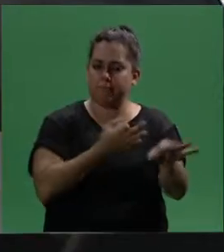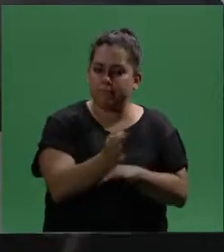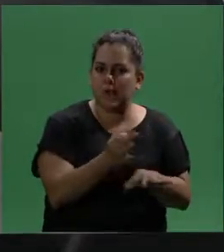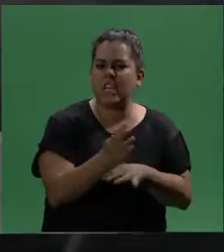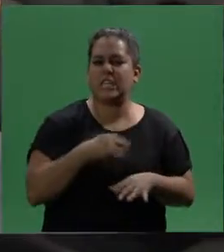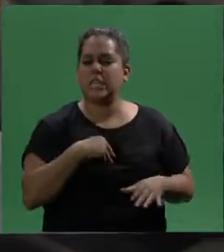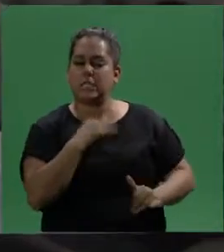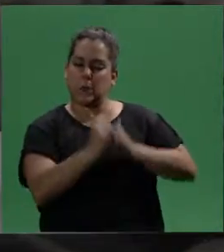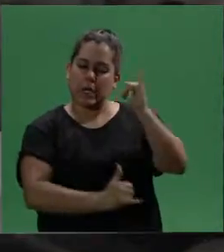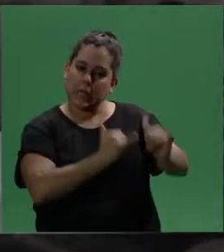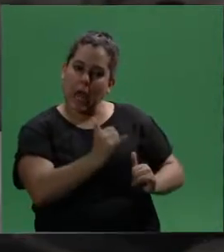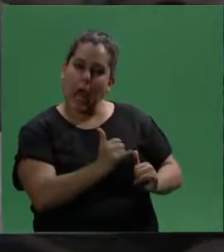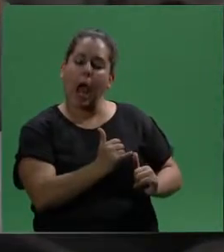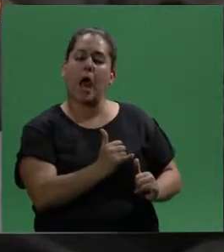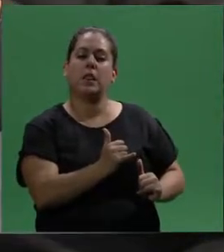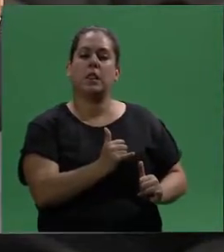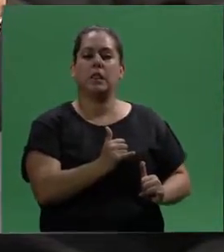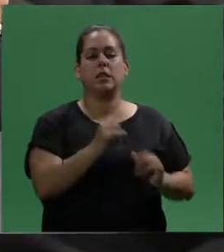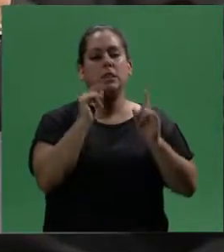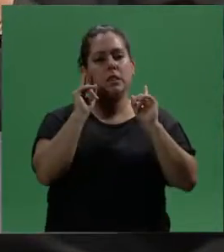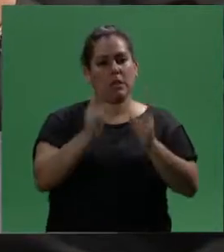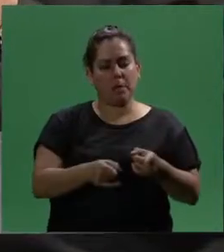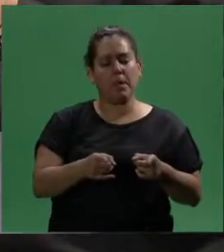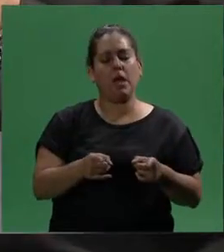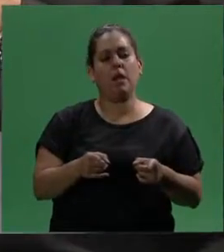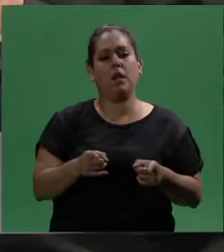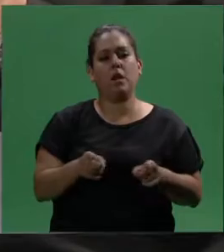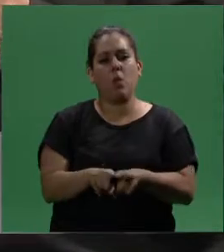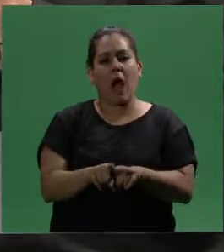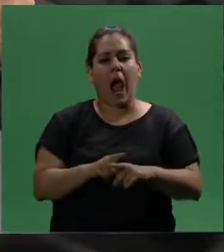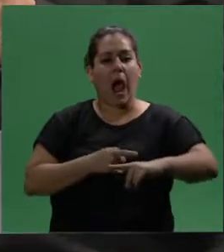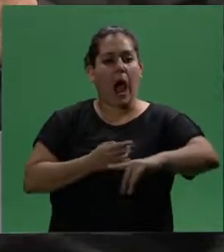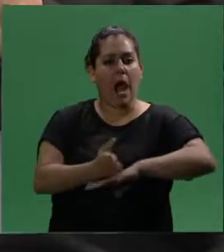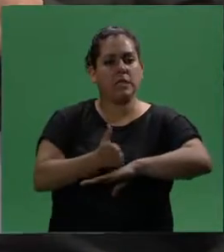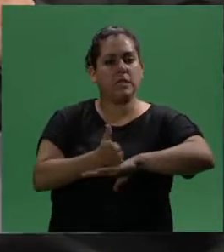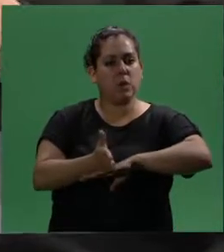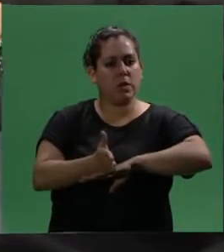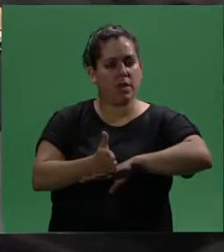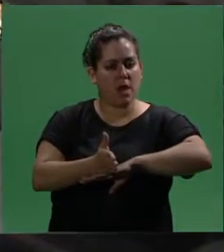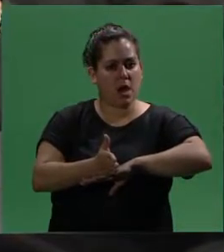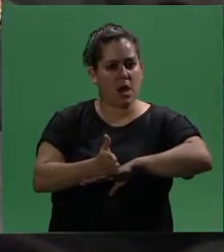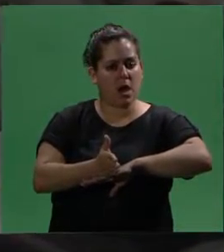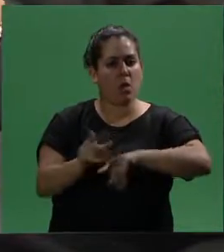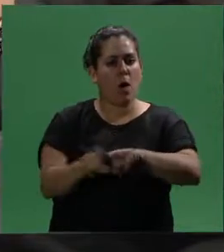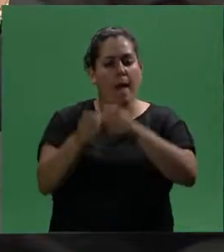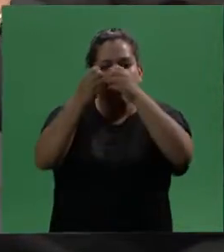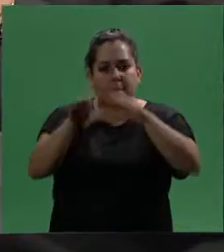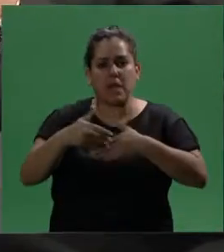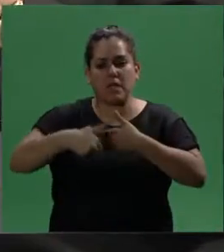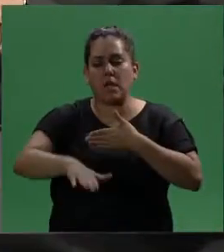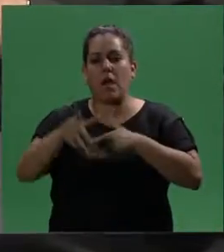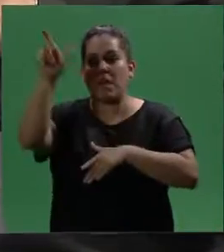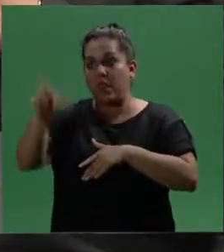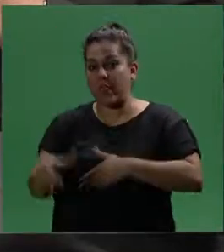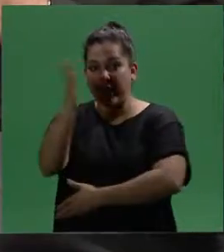a través de la sensibilidad, a través de la accesibilidad, de la introducción de